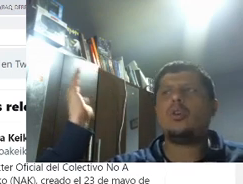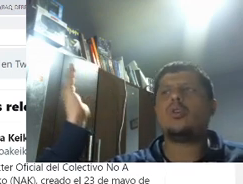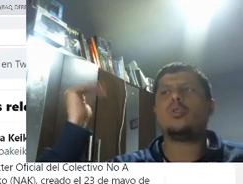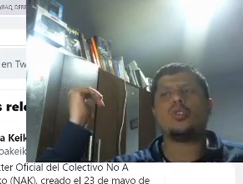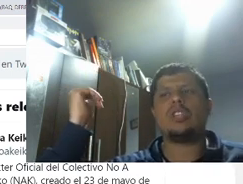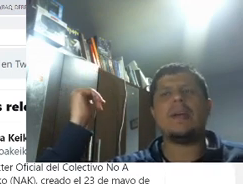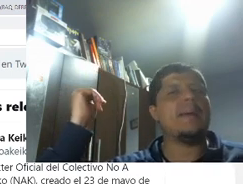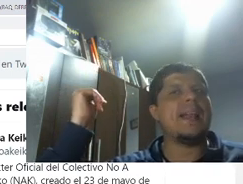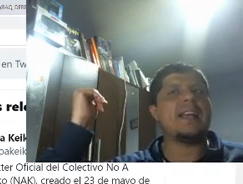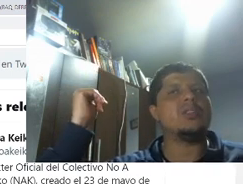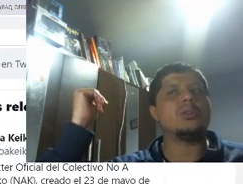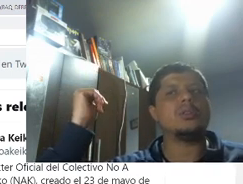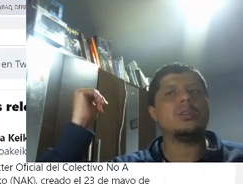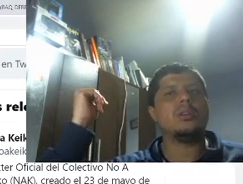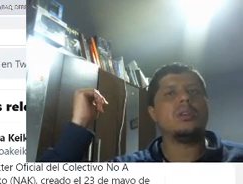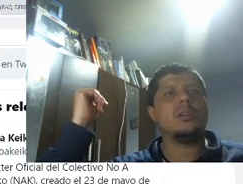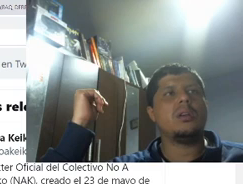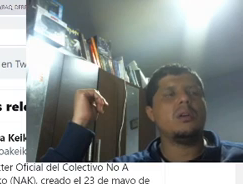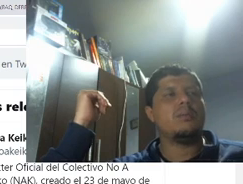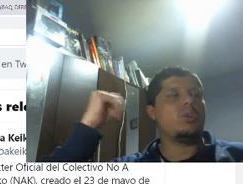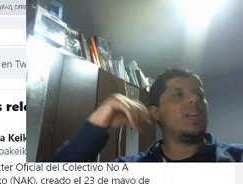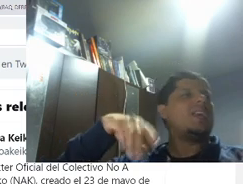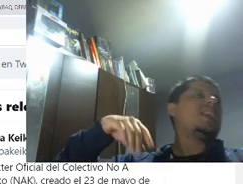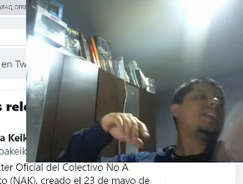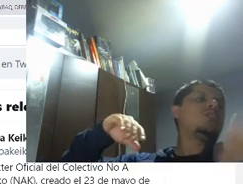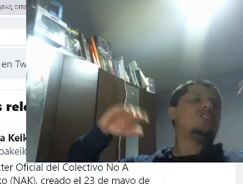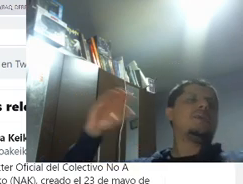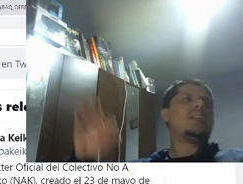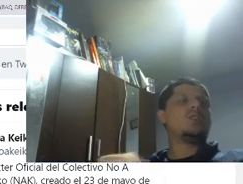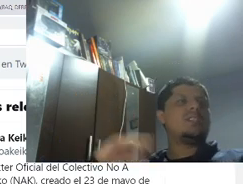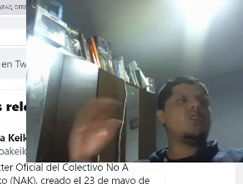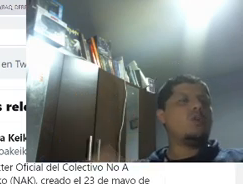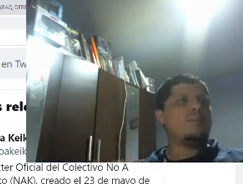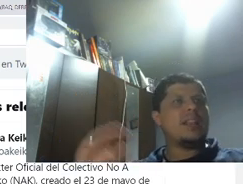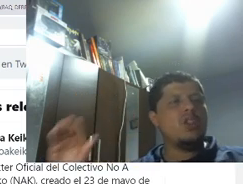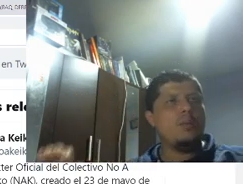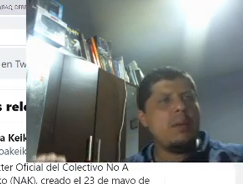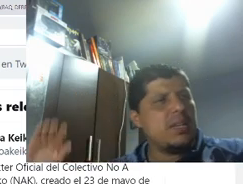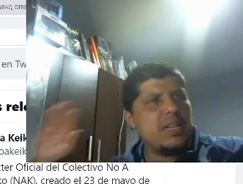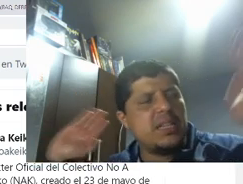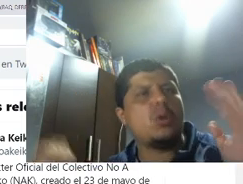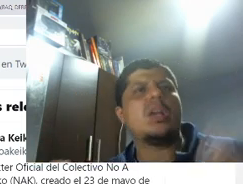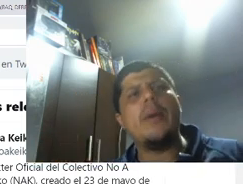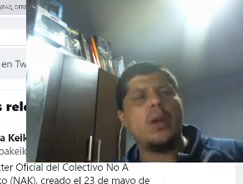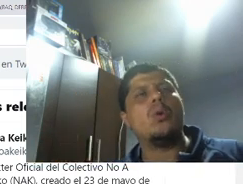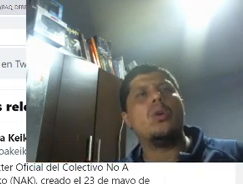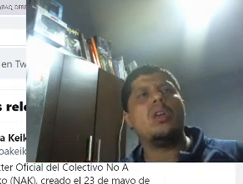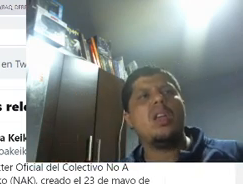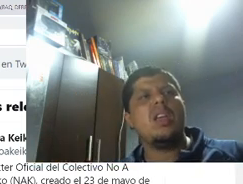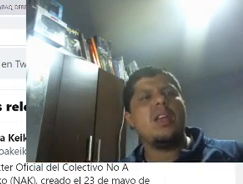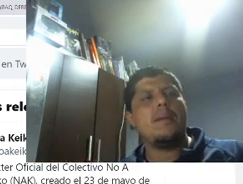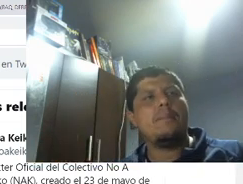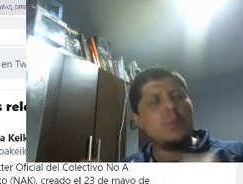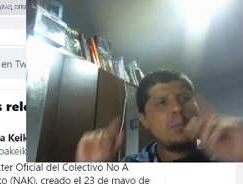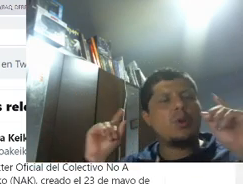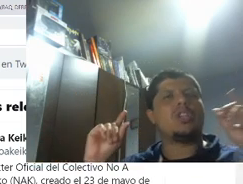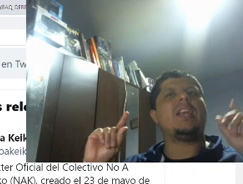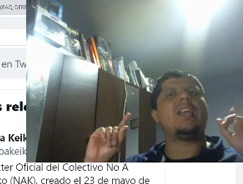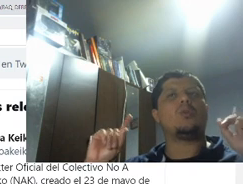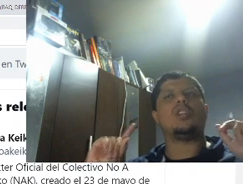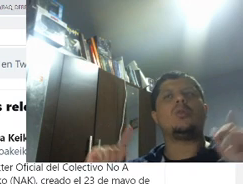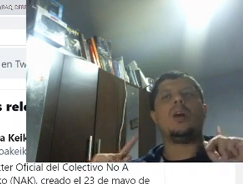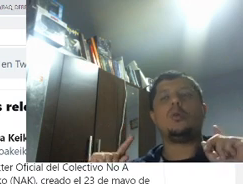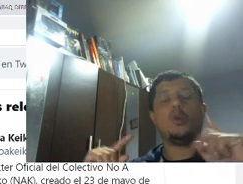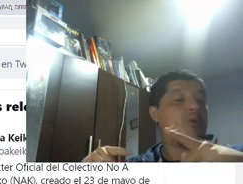en este diálogo con Rosa María Palacios? ¿Por qué es que tantos cibernáuticos están compartiendo memes del señor Cabero? Vamos a